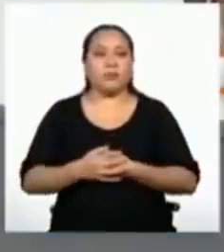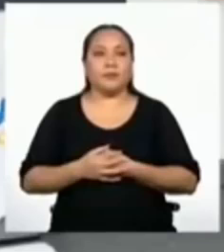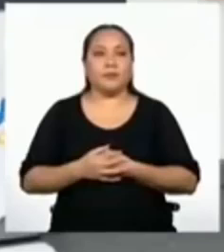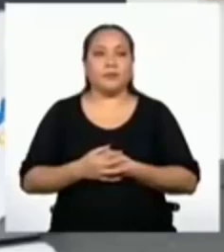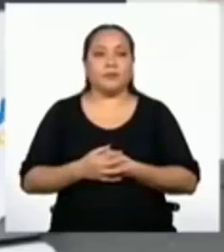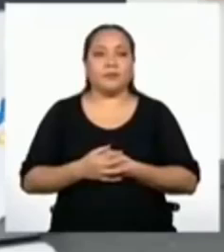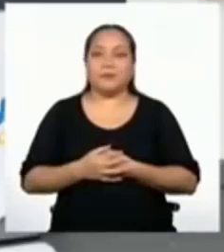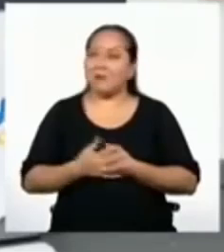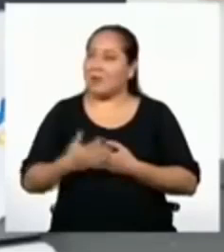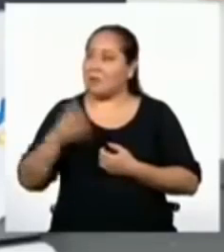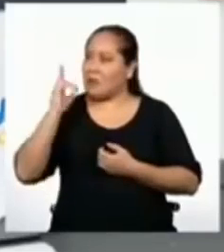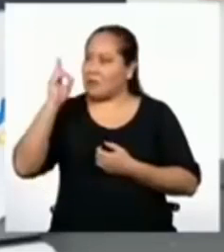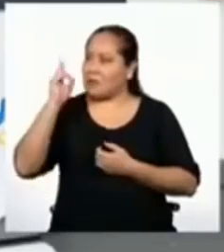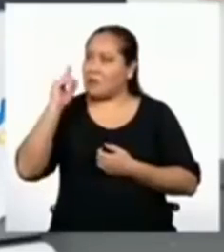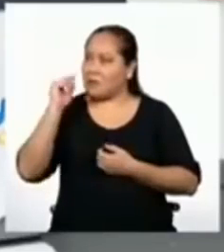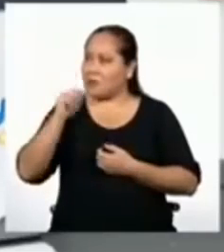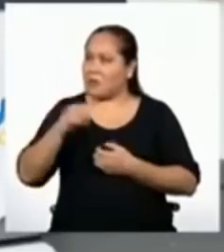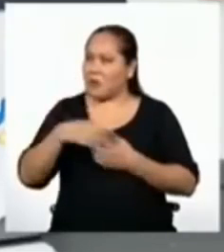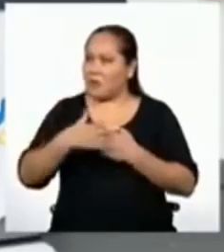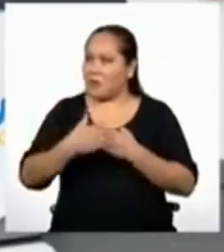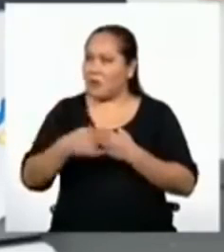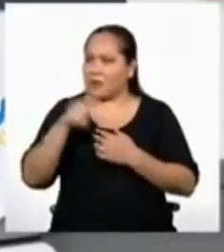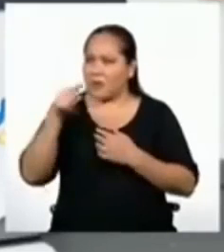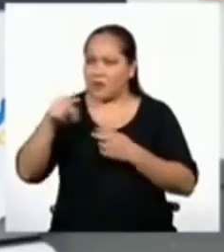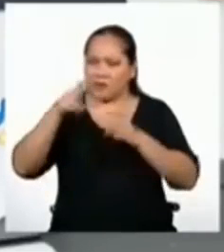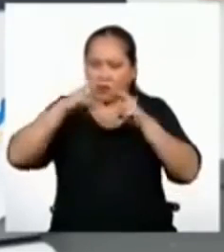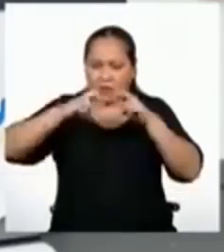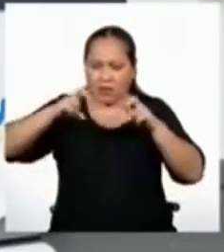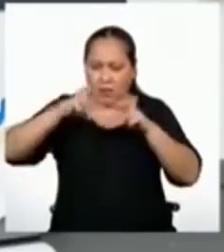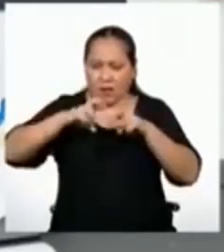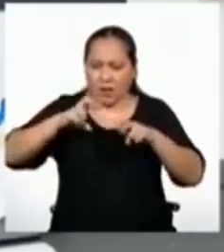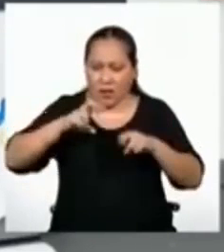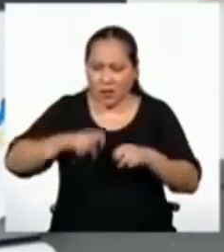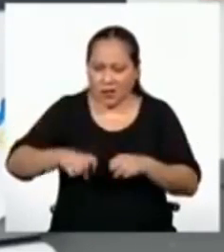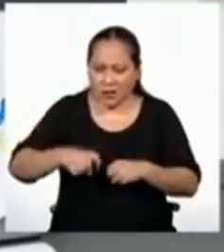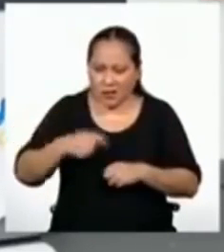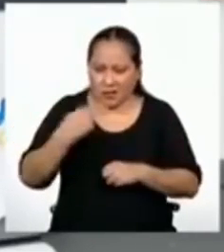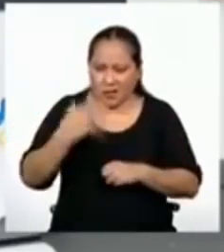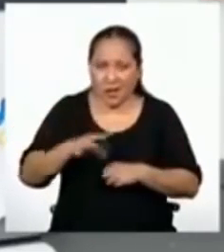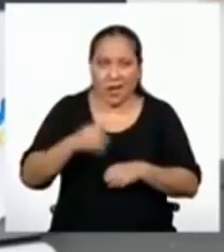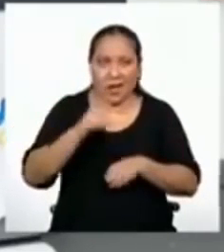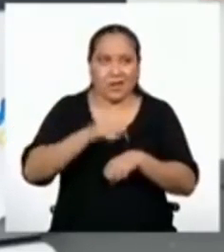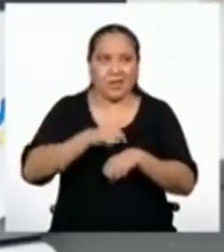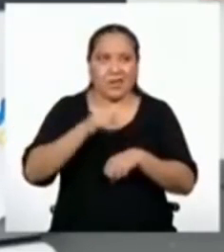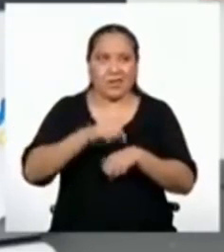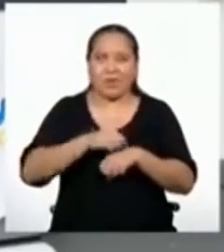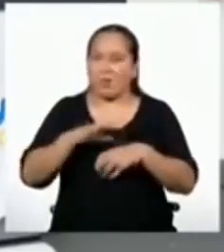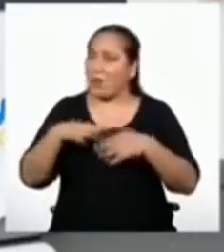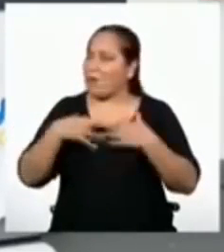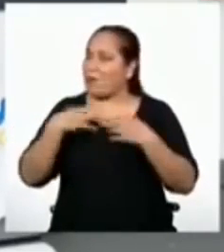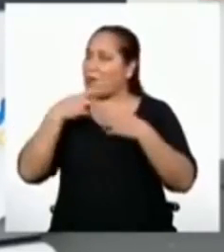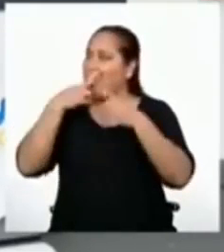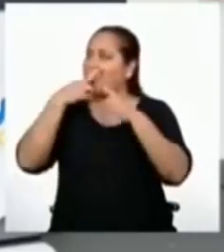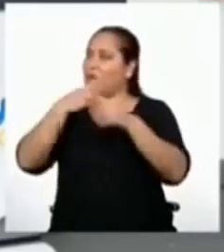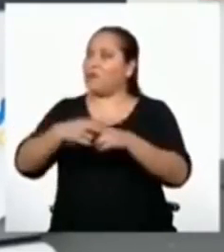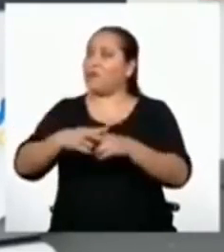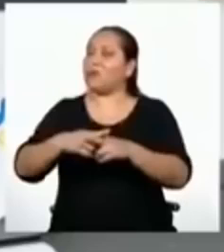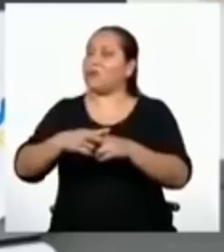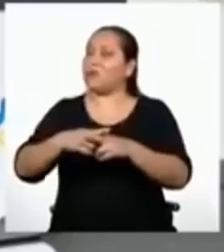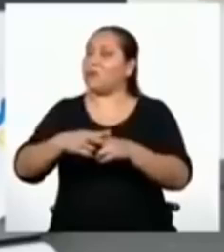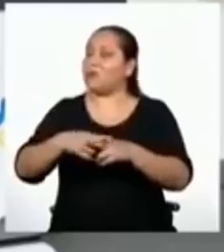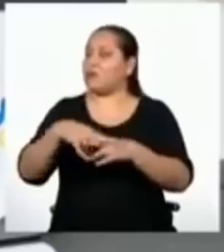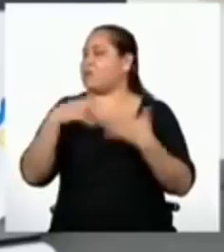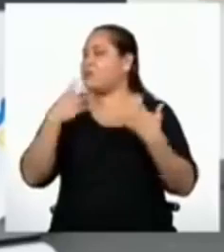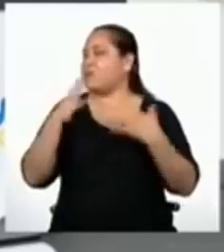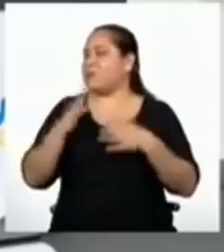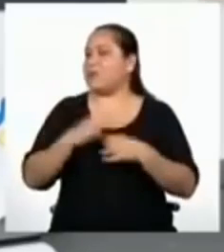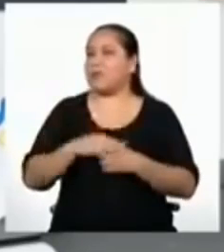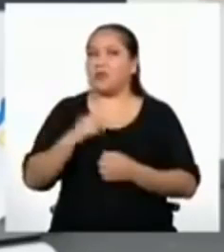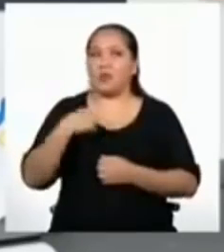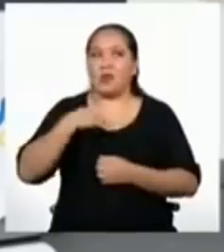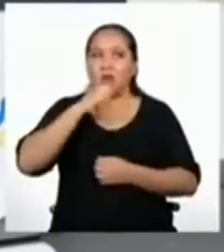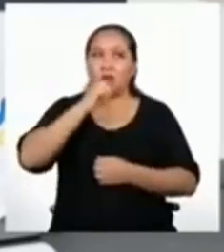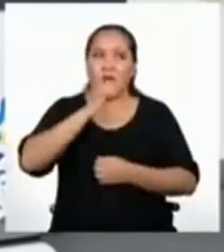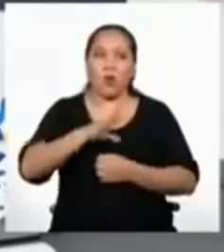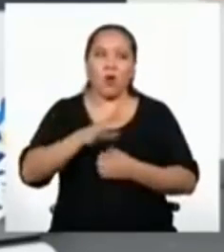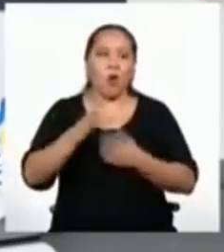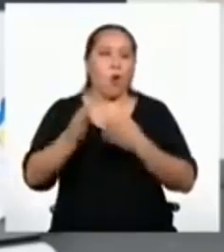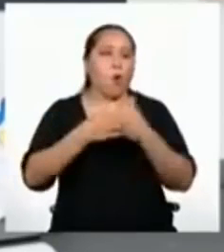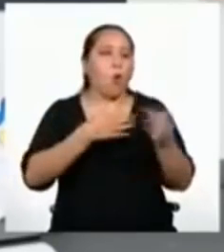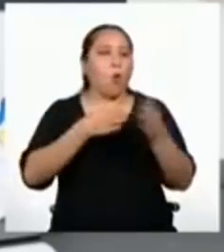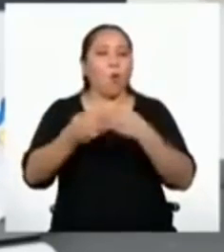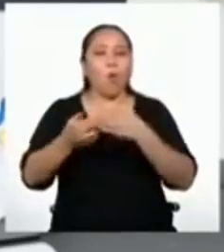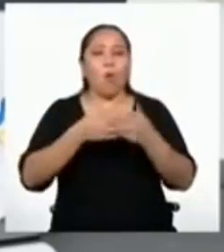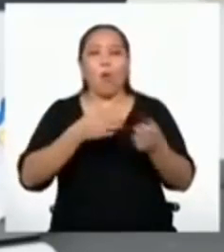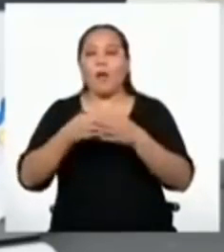Profesor, creo que después de estos análisis, ya es momento de poder dar una afirmación. Yo diría que